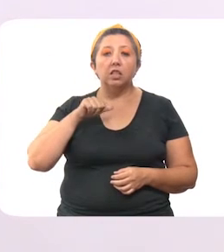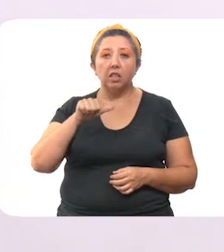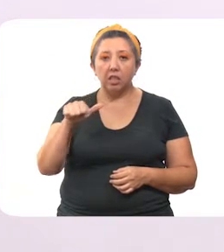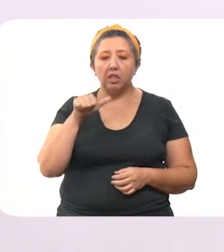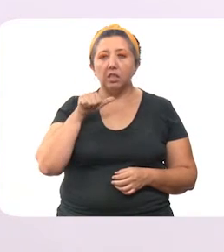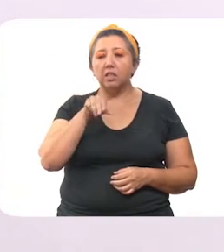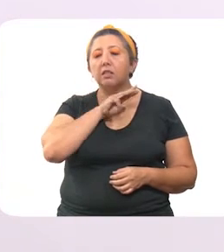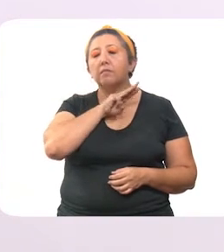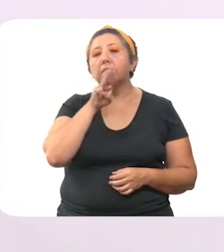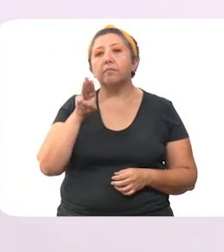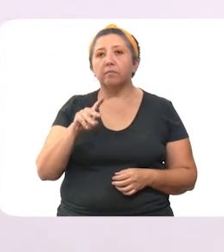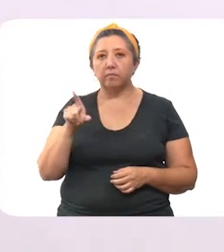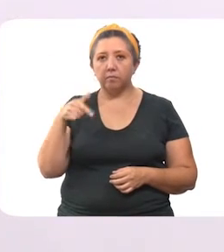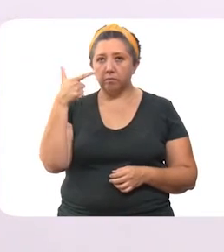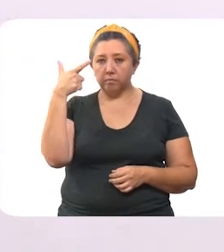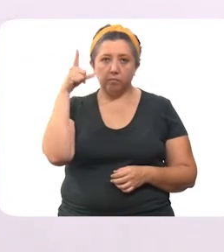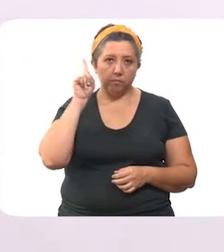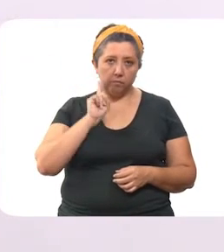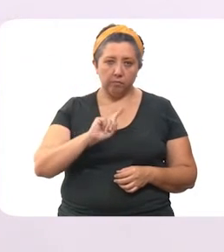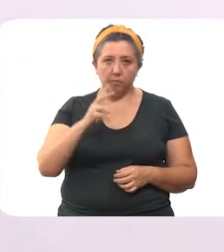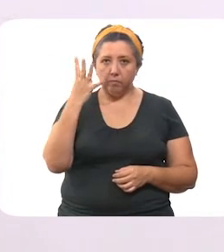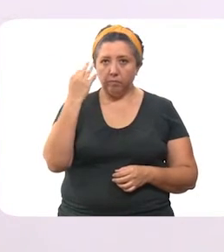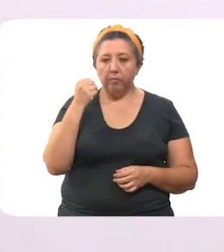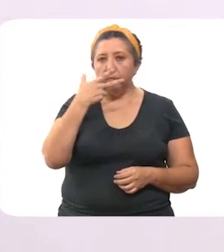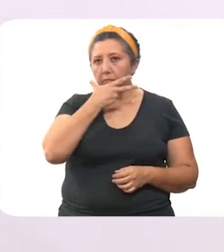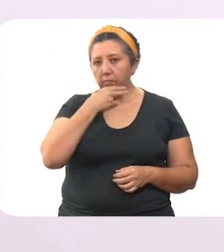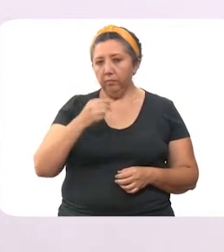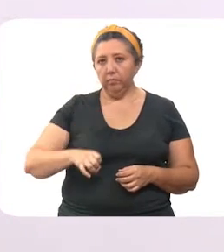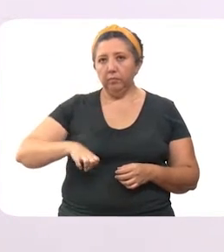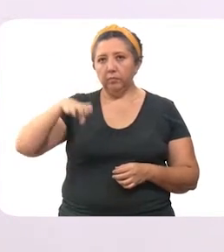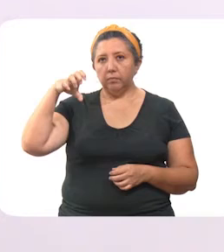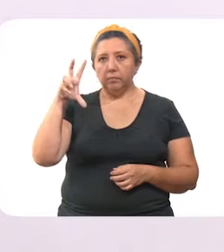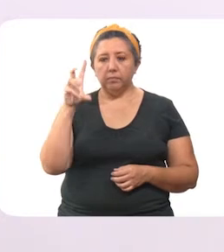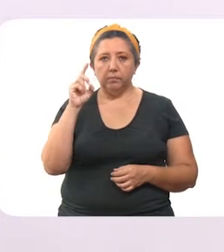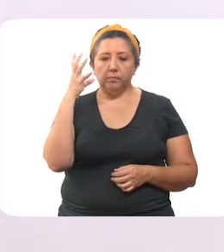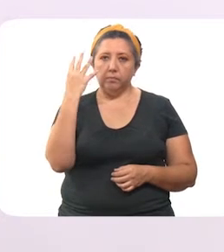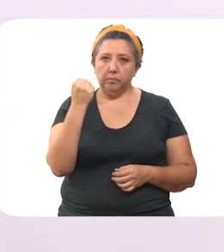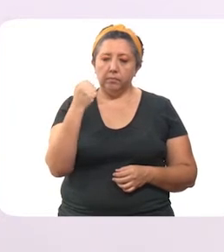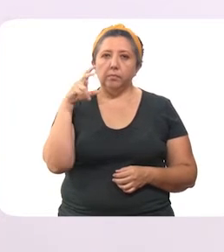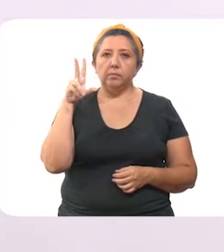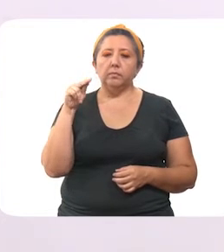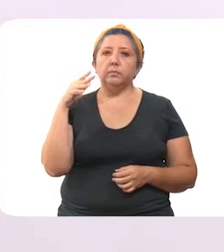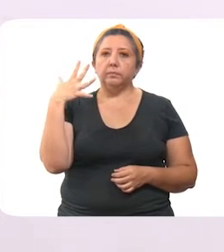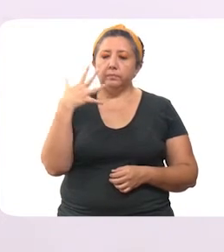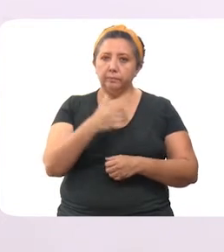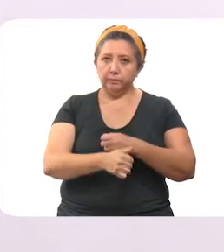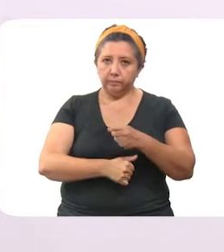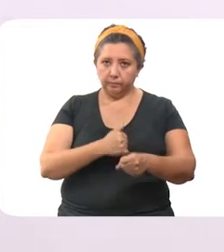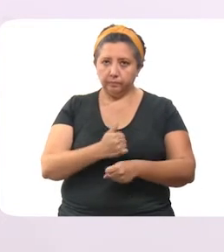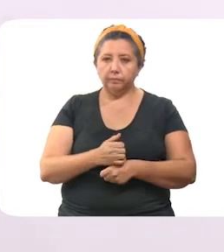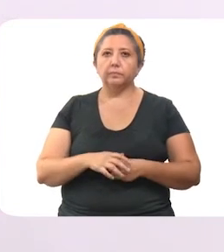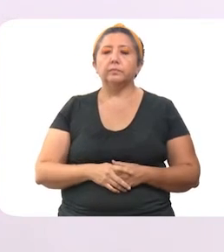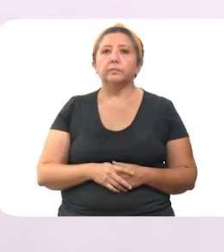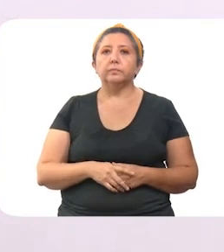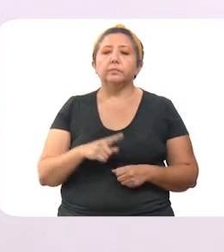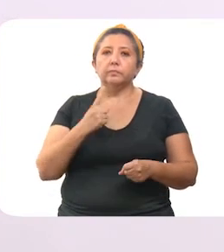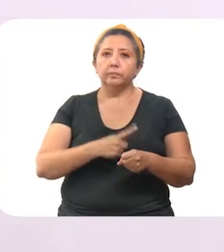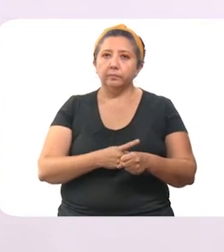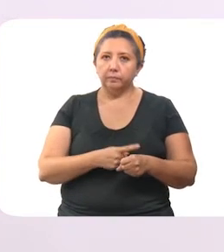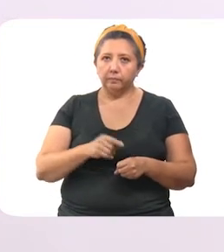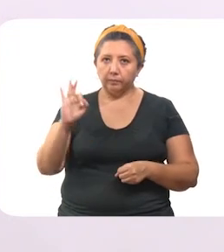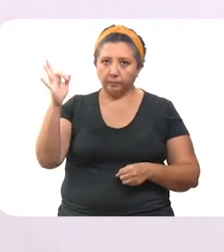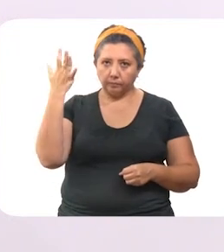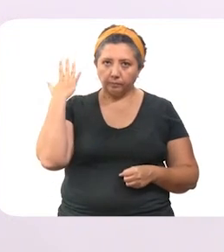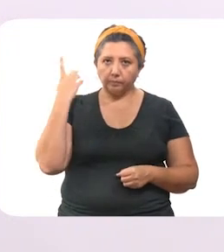16 fallecimientos, son 7 mujeres y 9 hombres de un rango de edad de 39 a 85 años. Sus